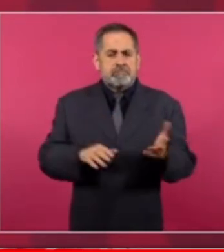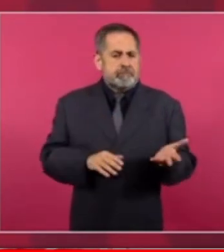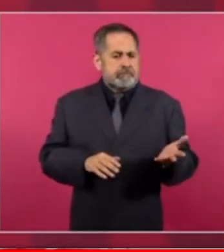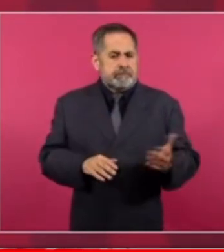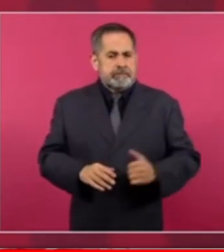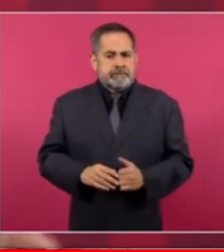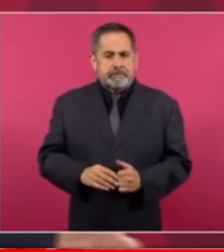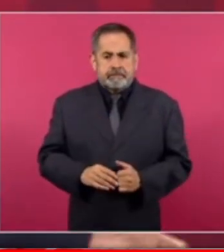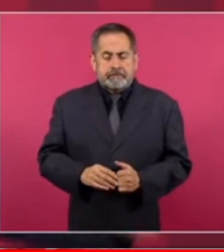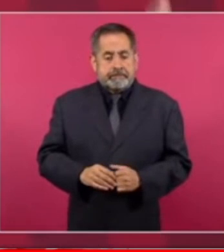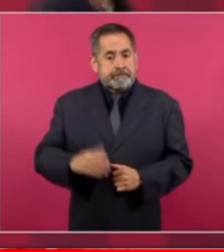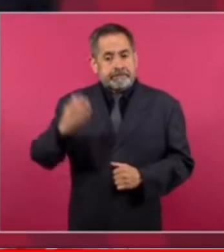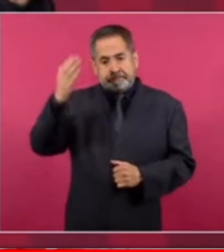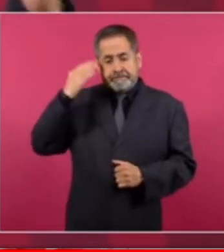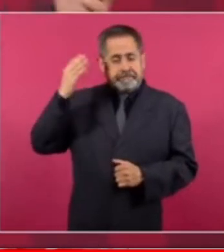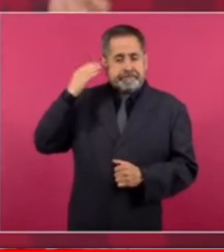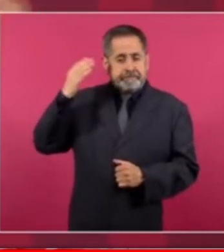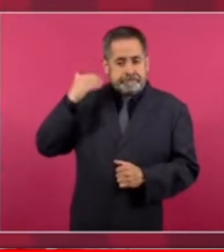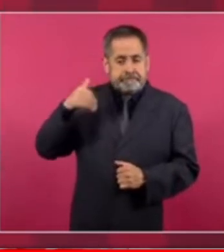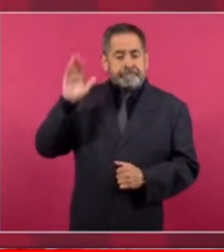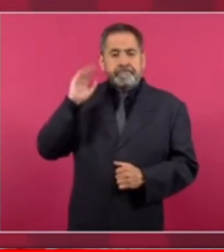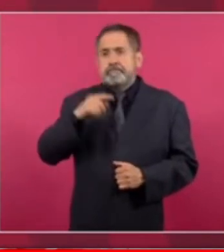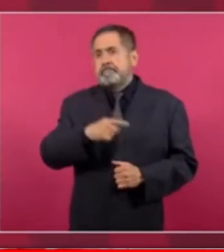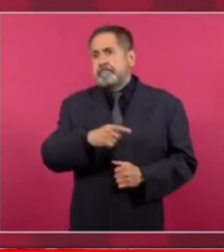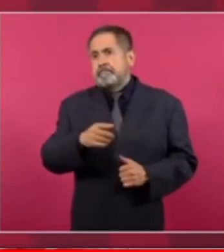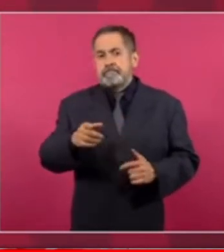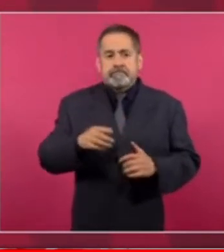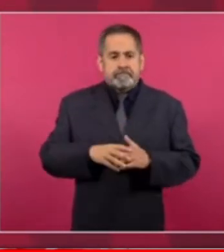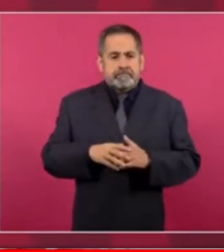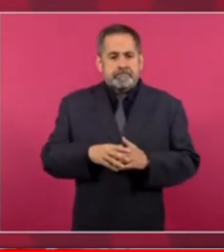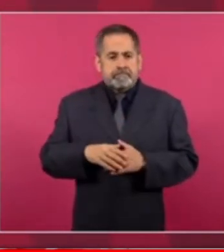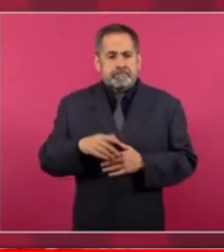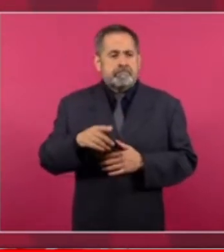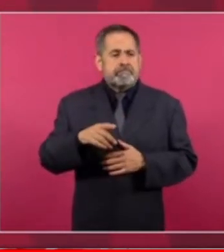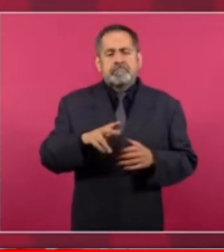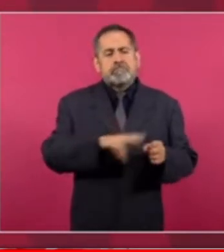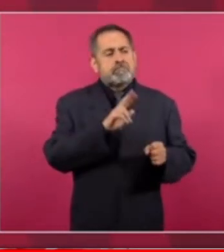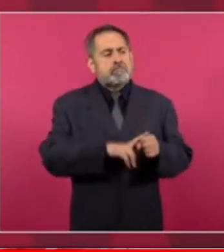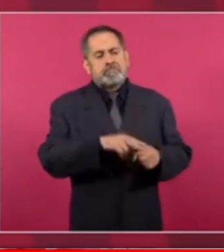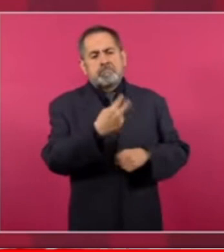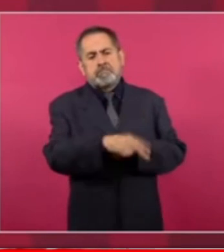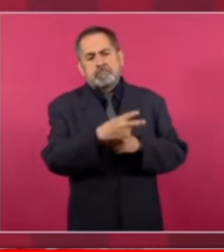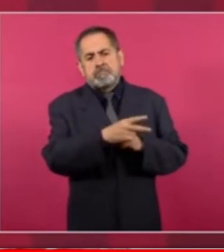antes eran los medios convencionales